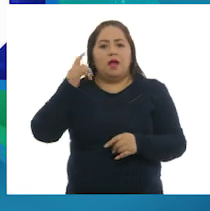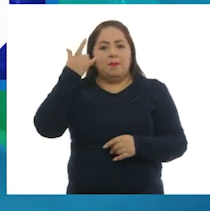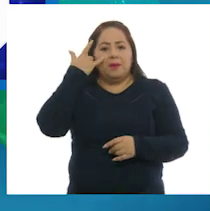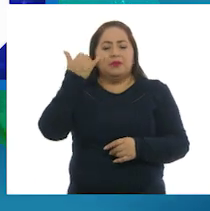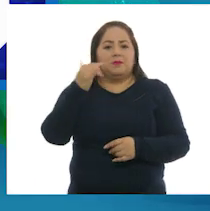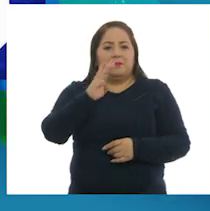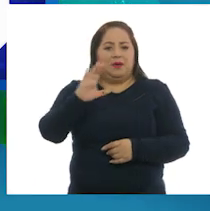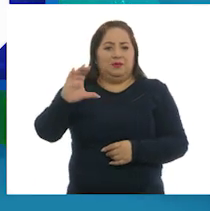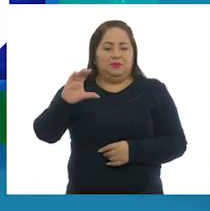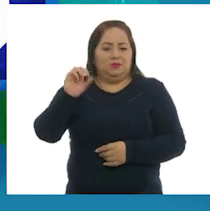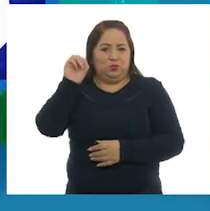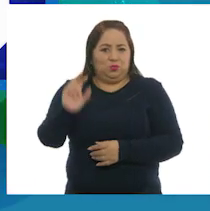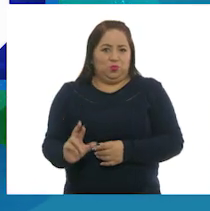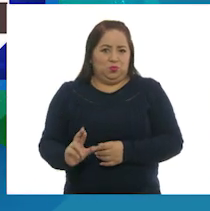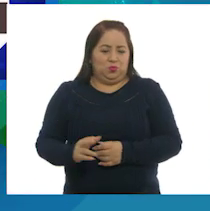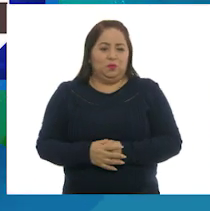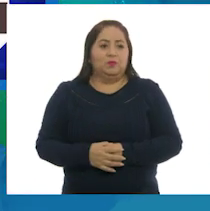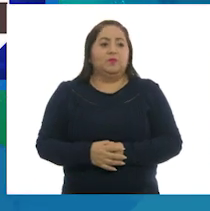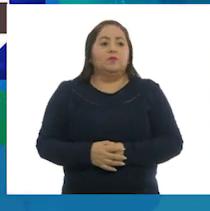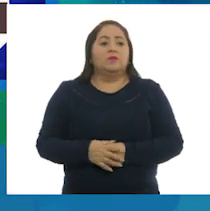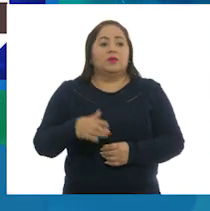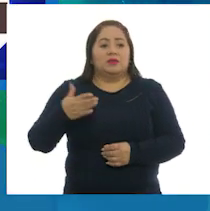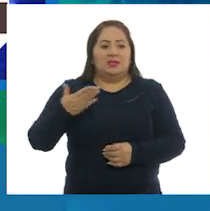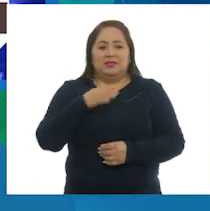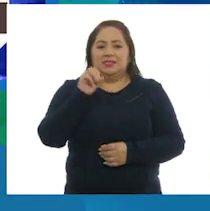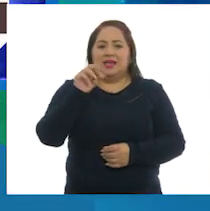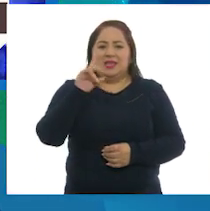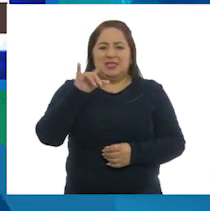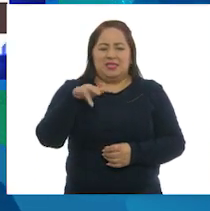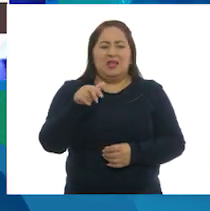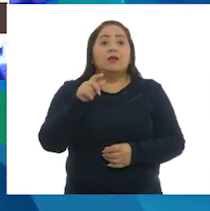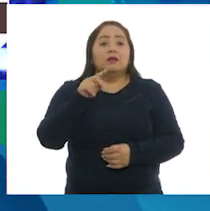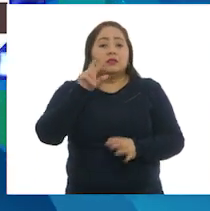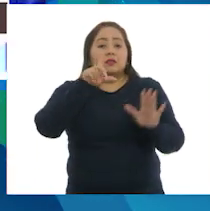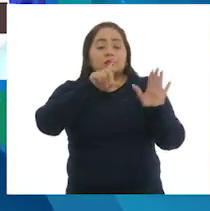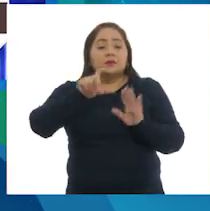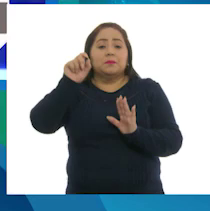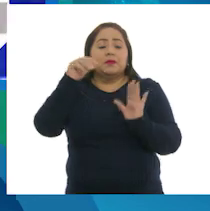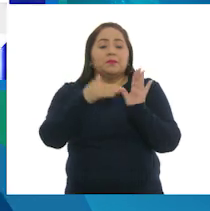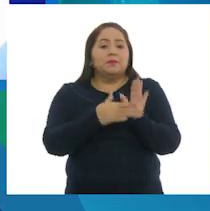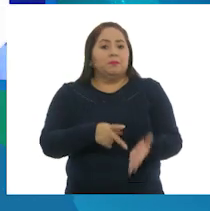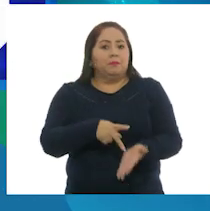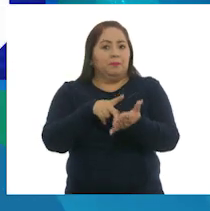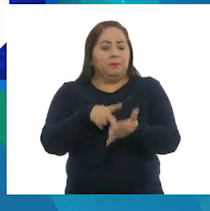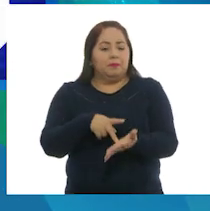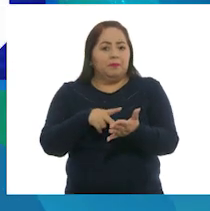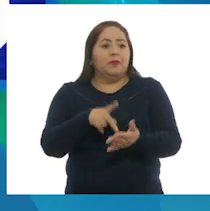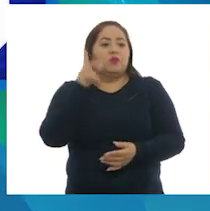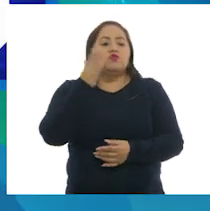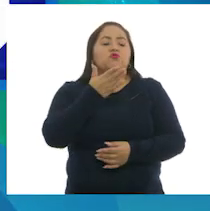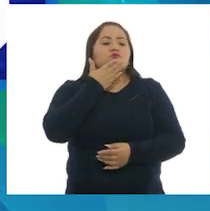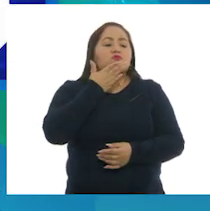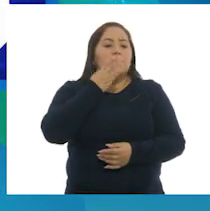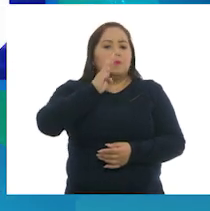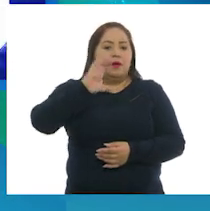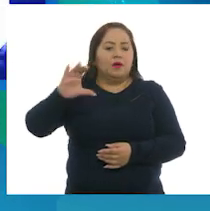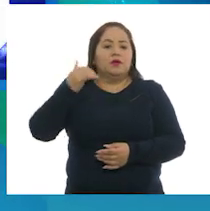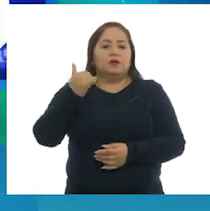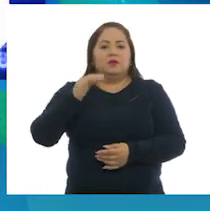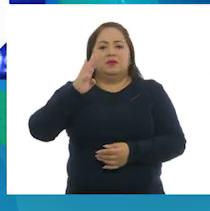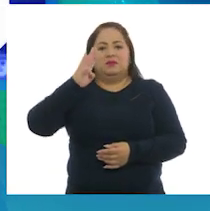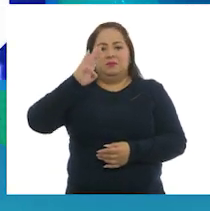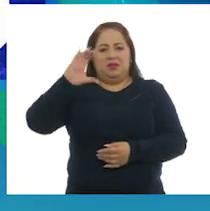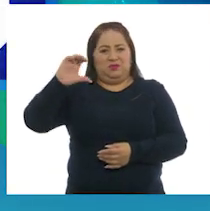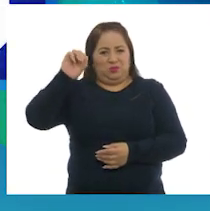Baja California Sur. En la pesca de sardina, alcanzó más de 720.000 toneladas. Sonora, Baja California y Baja